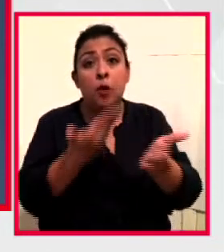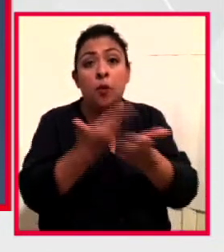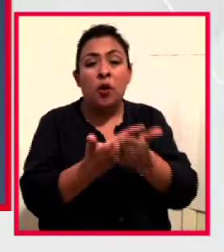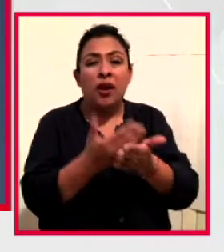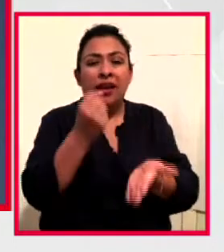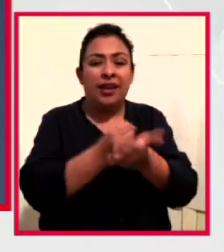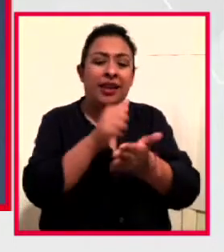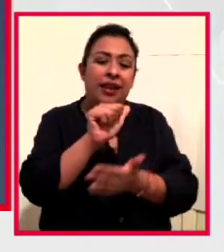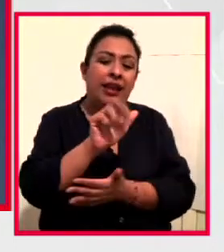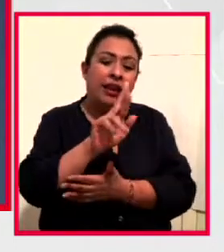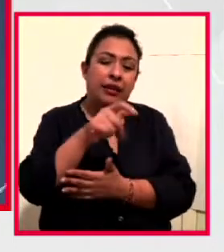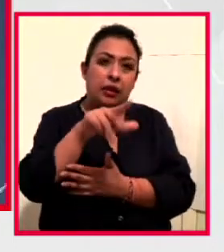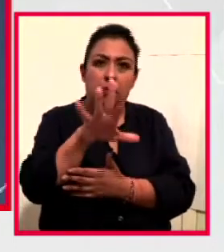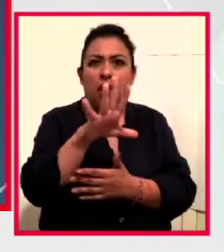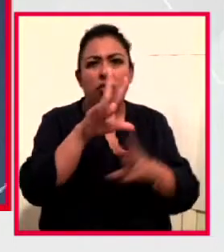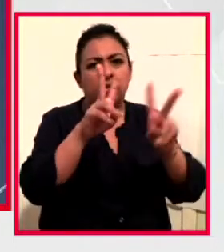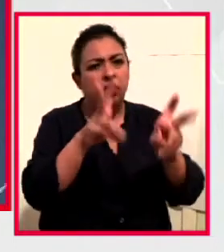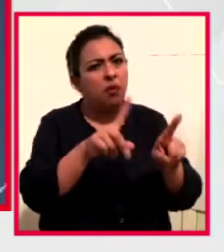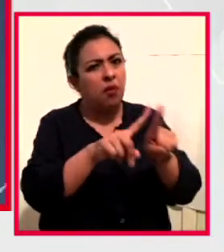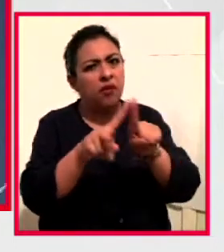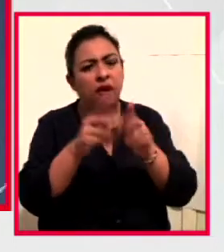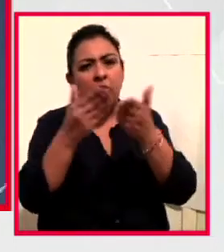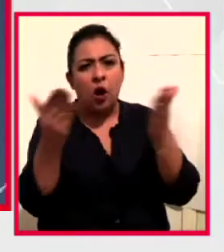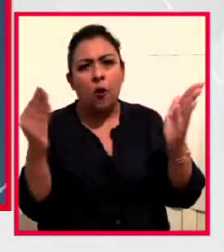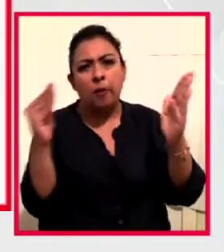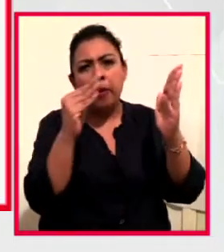diversos contenidos para esta agenda virtual.